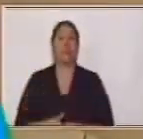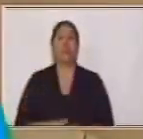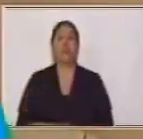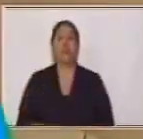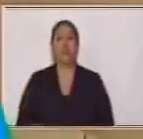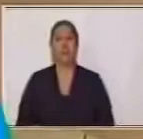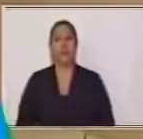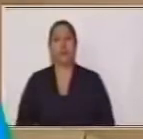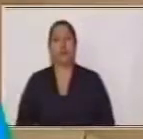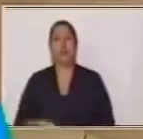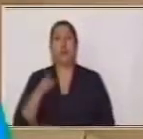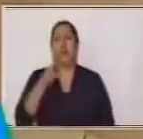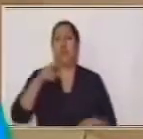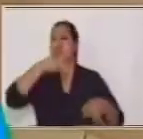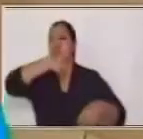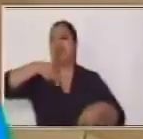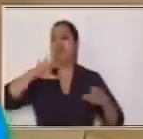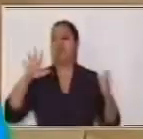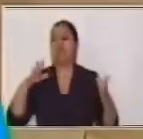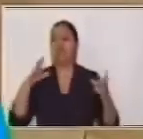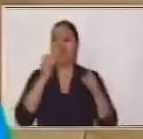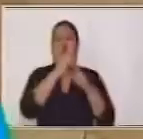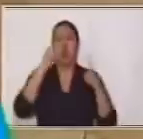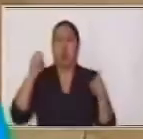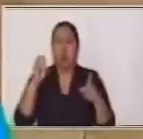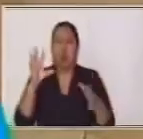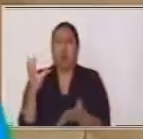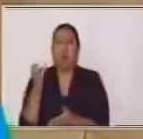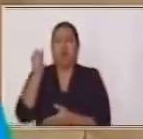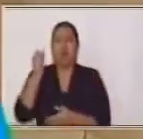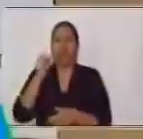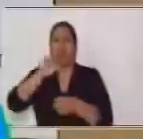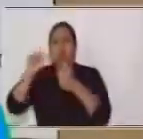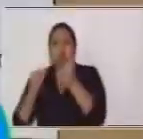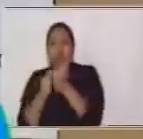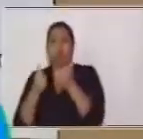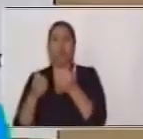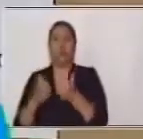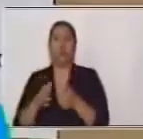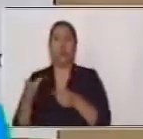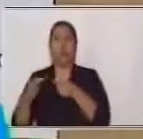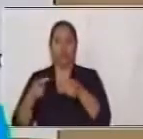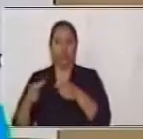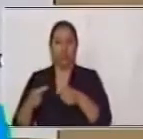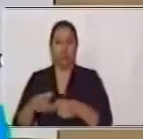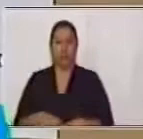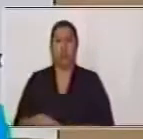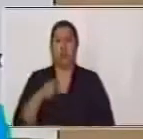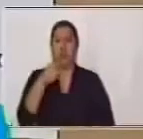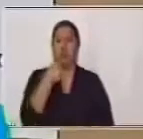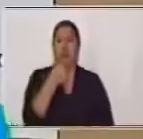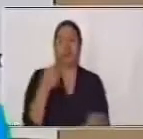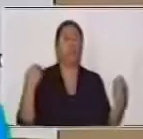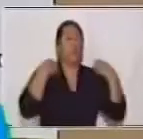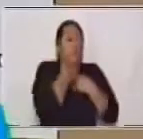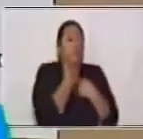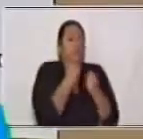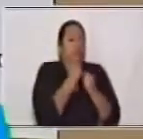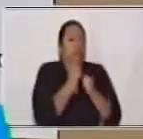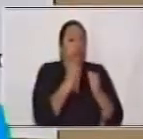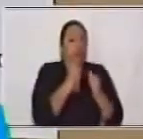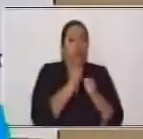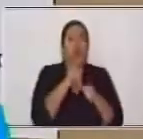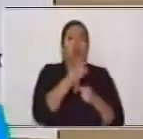subordinadas. Por ejemplo, hace frío, abrígate bien. Están dando una aclaración, una explicación, se está